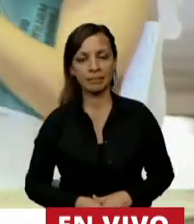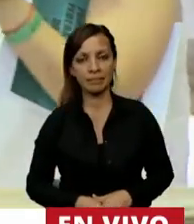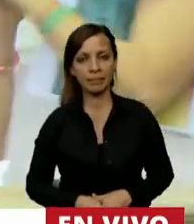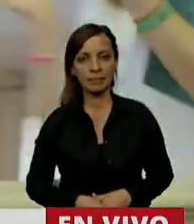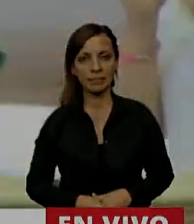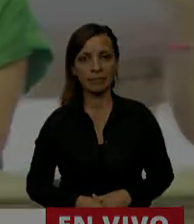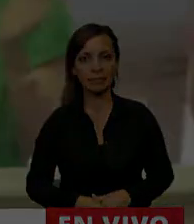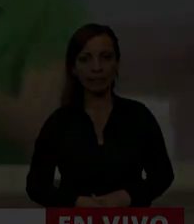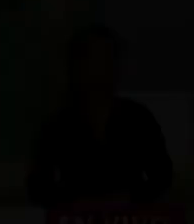Gracias,